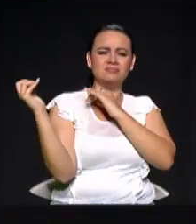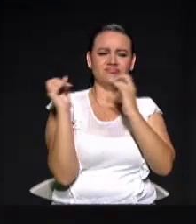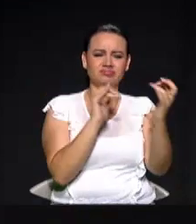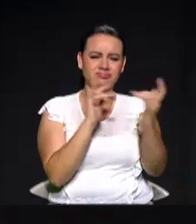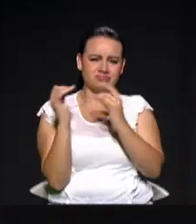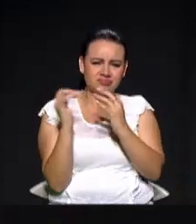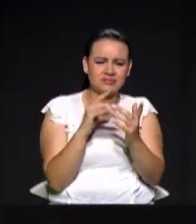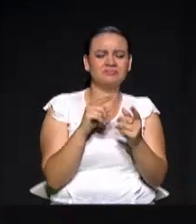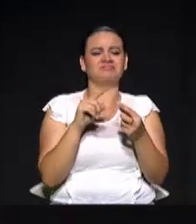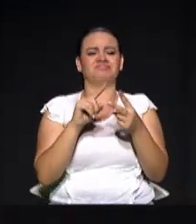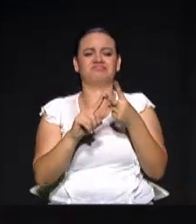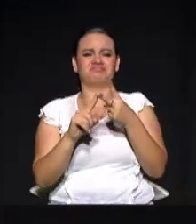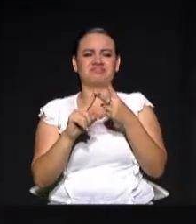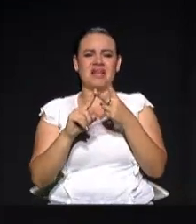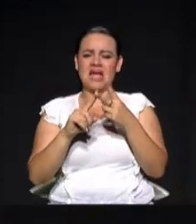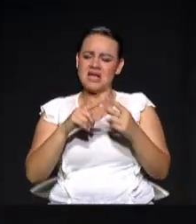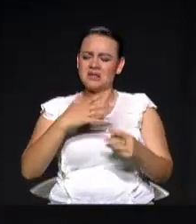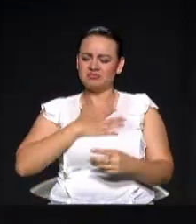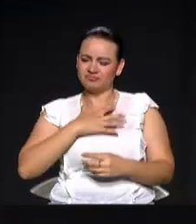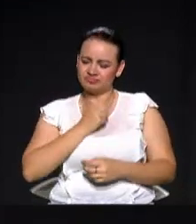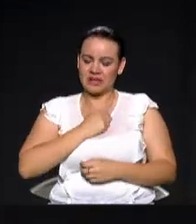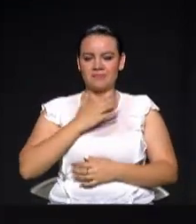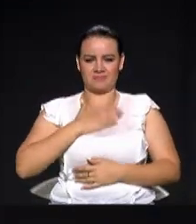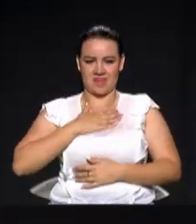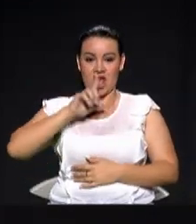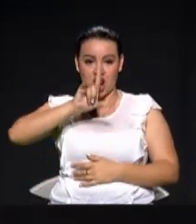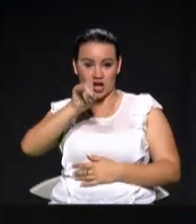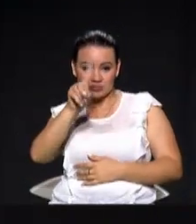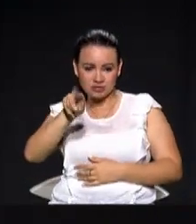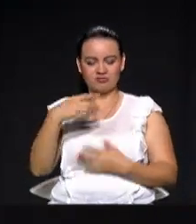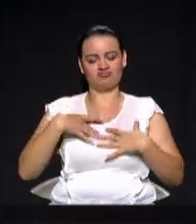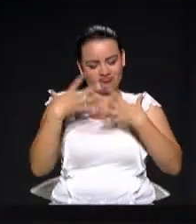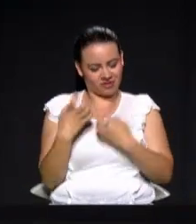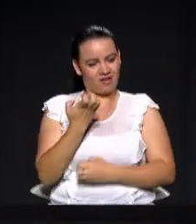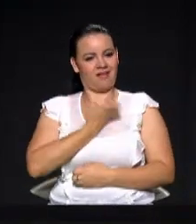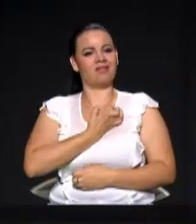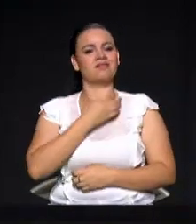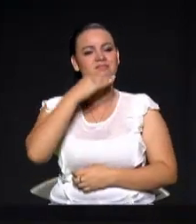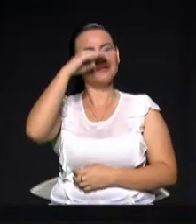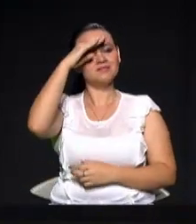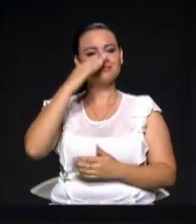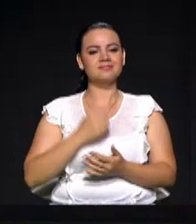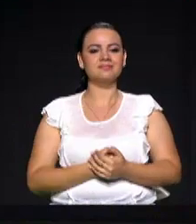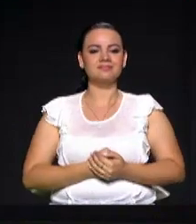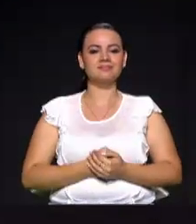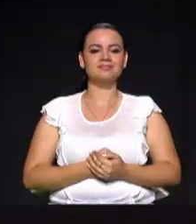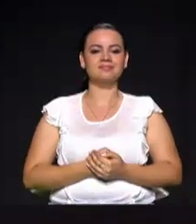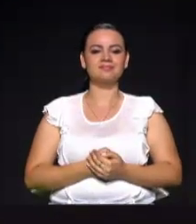oportunidades de educación. Me llamo Luis Fernando Muñoz y quiero ser su alcalde. Muy bien, candidato. Víctor Correa.